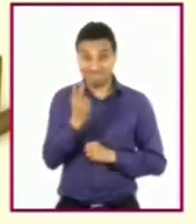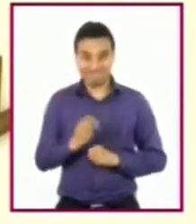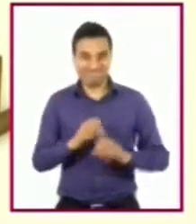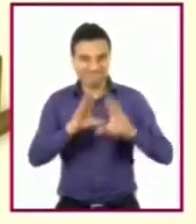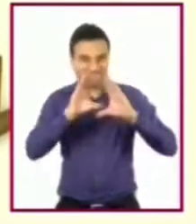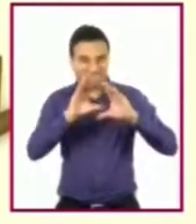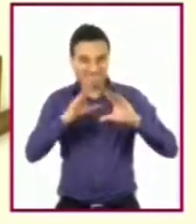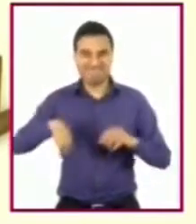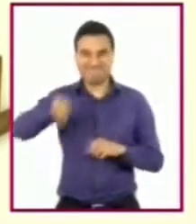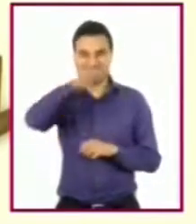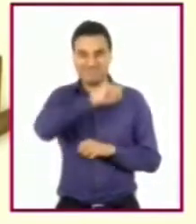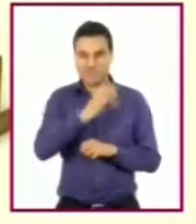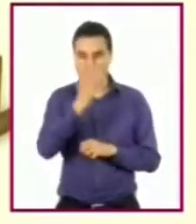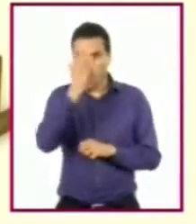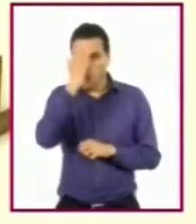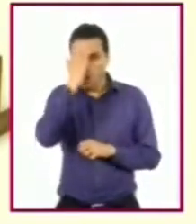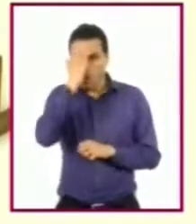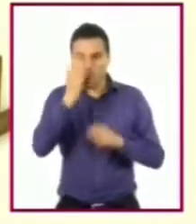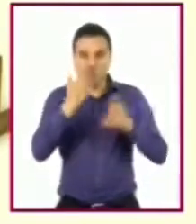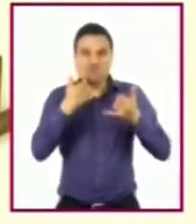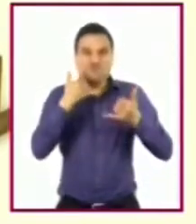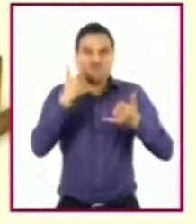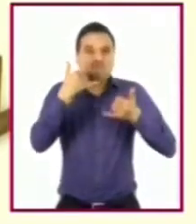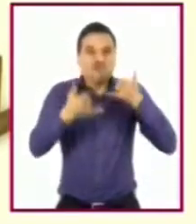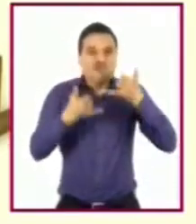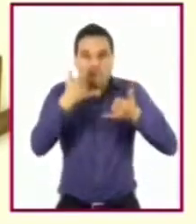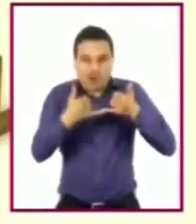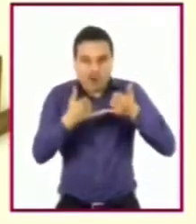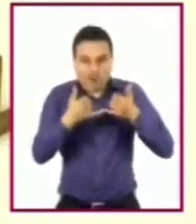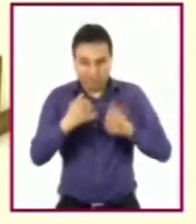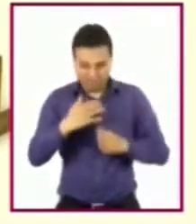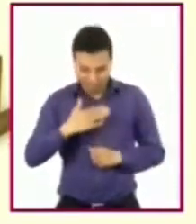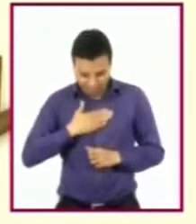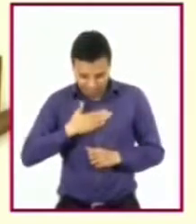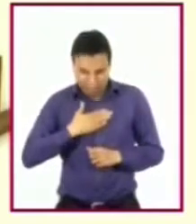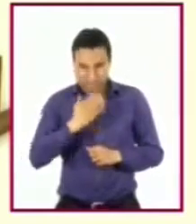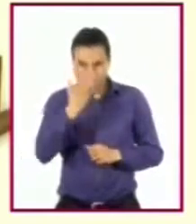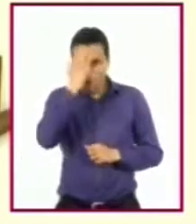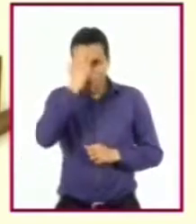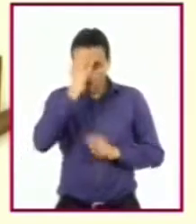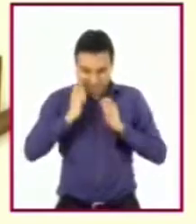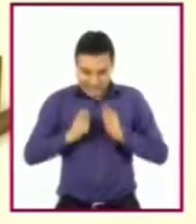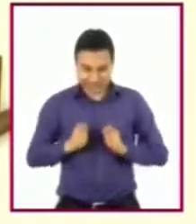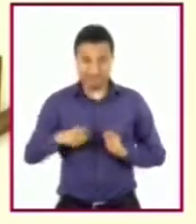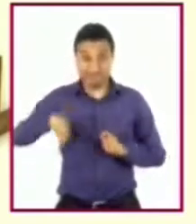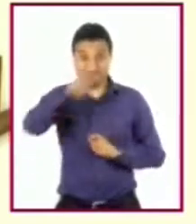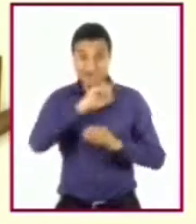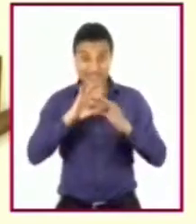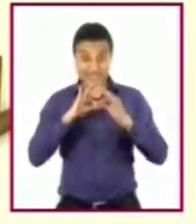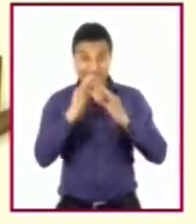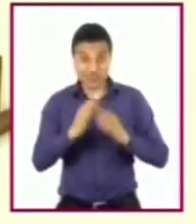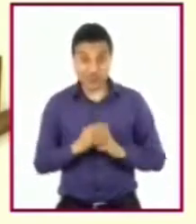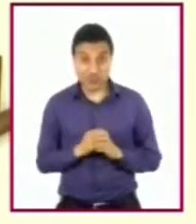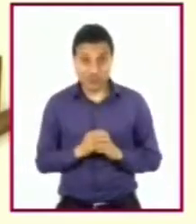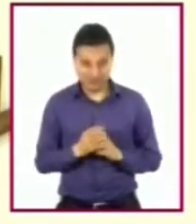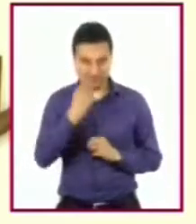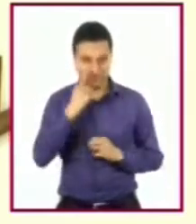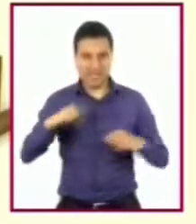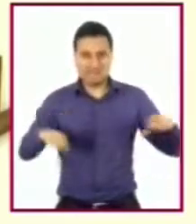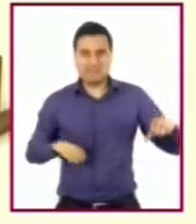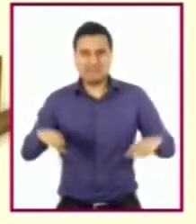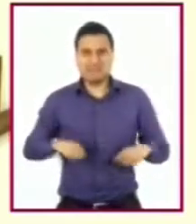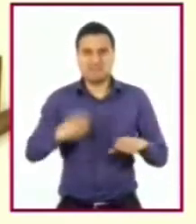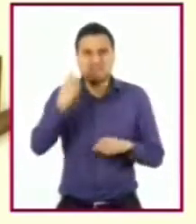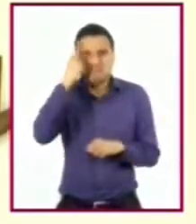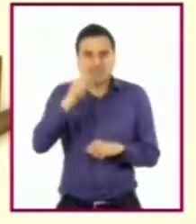en la realización del juego del autoconocimiento. ¿Están listos? El propósito de esta actividad es que